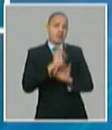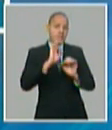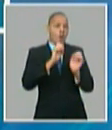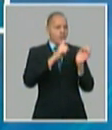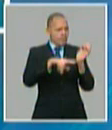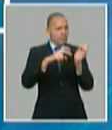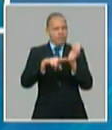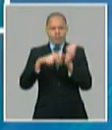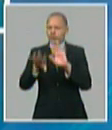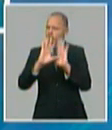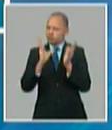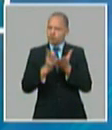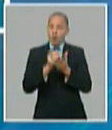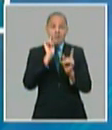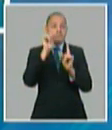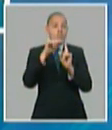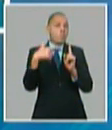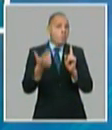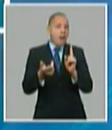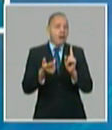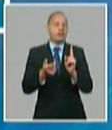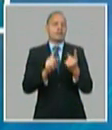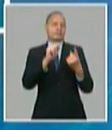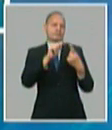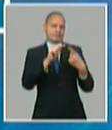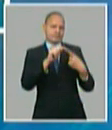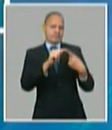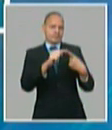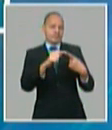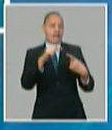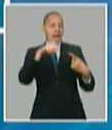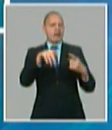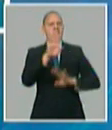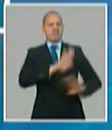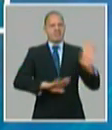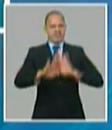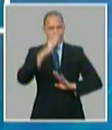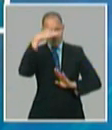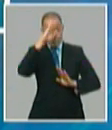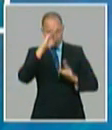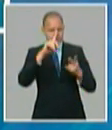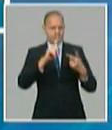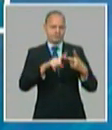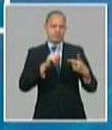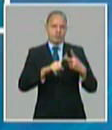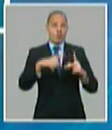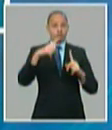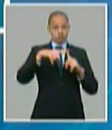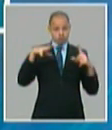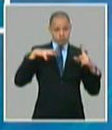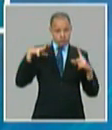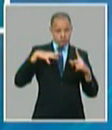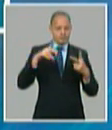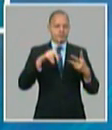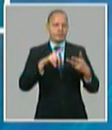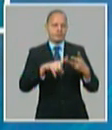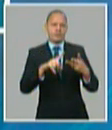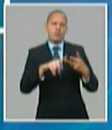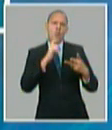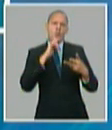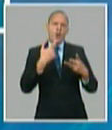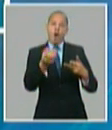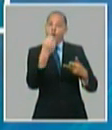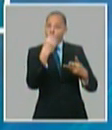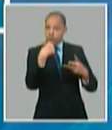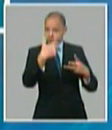está concentrado en sectores priorizados la defensa del país la producción de alimentos el programa del turismo el programa de fuentes de energía